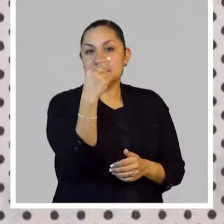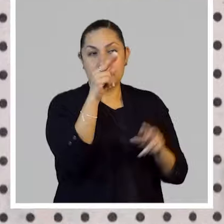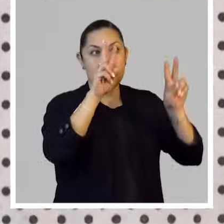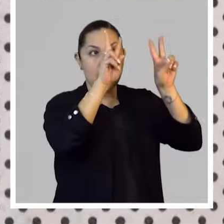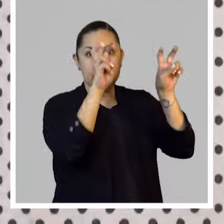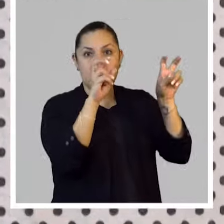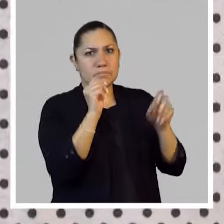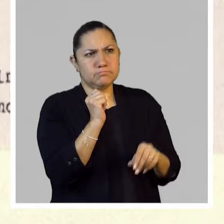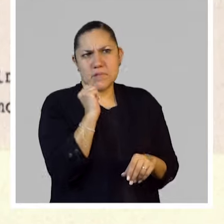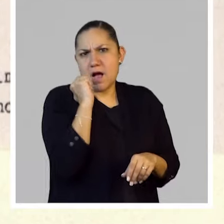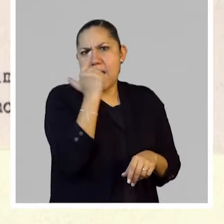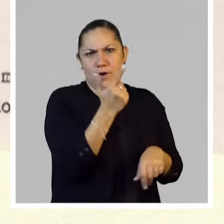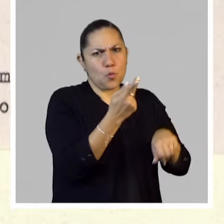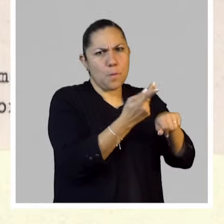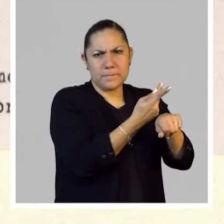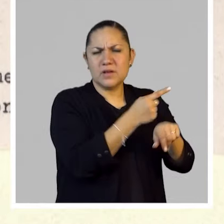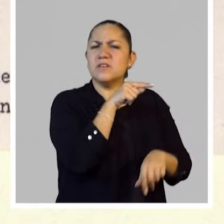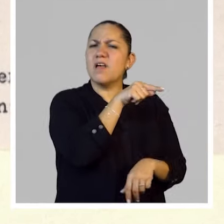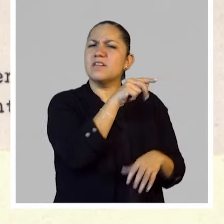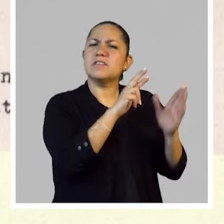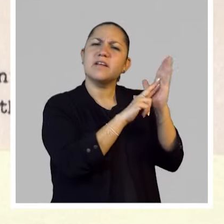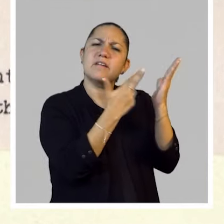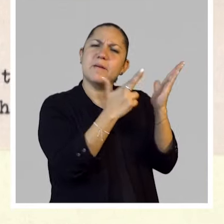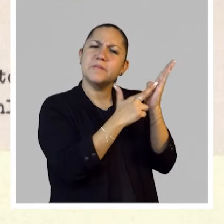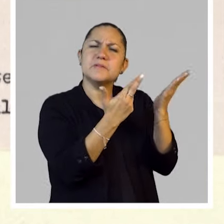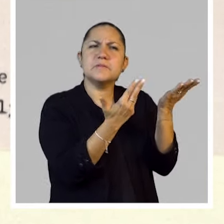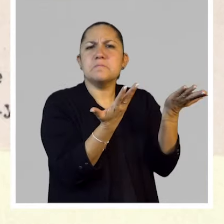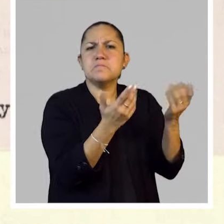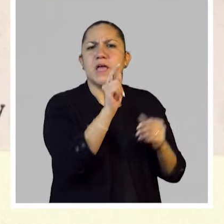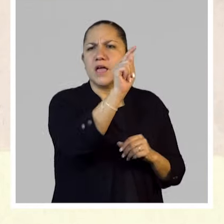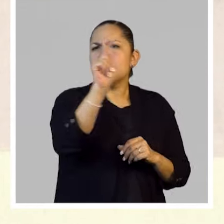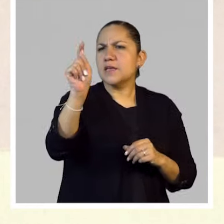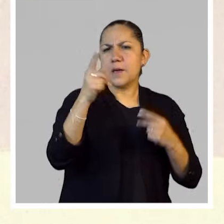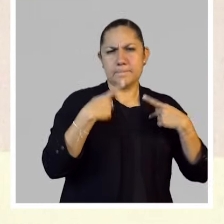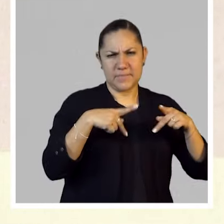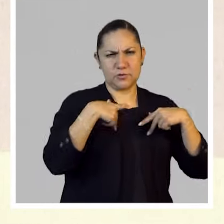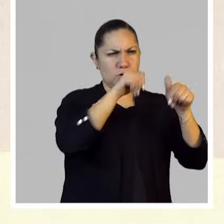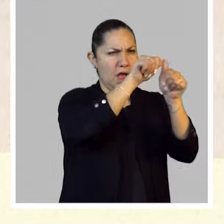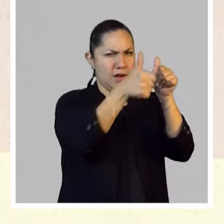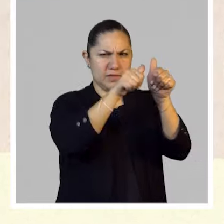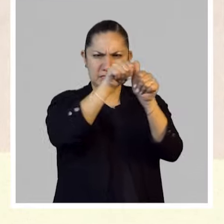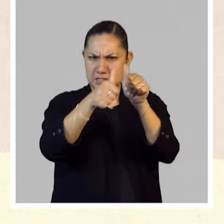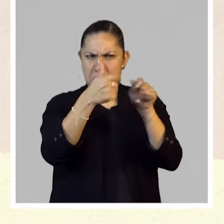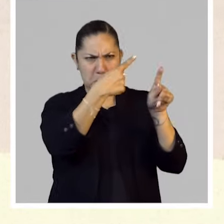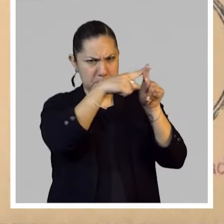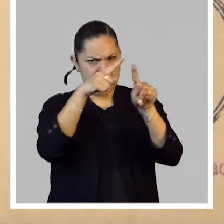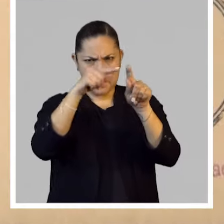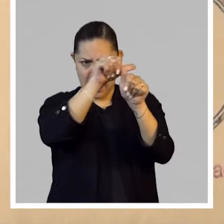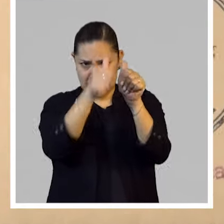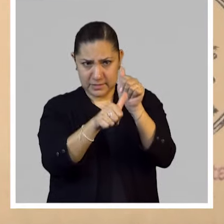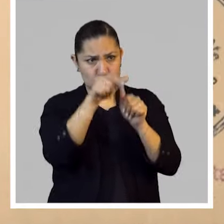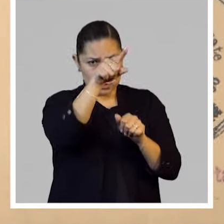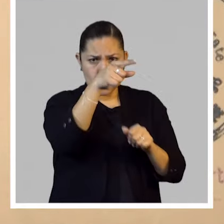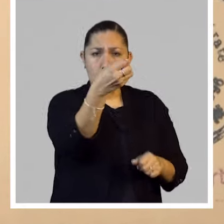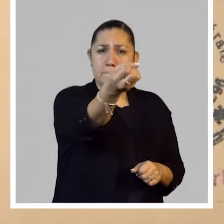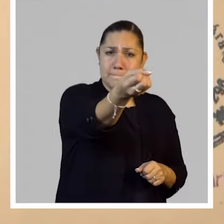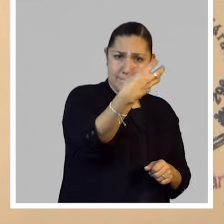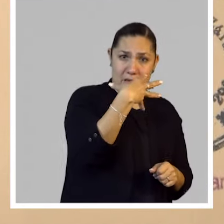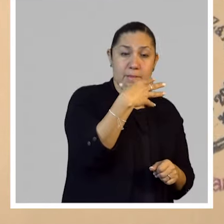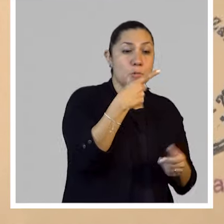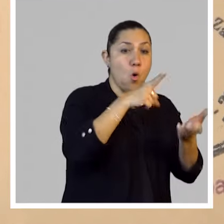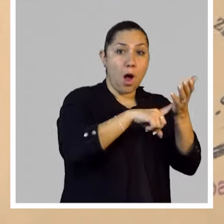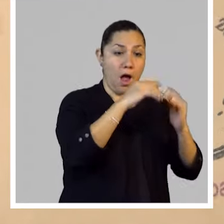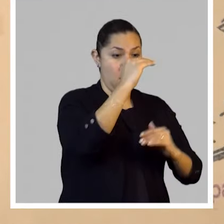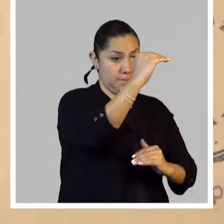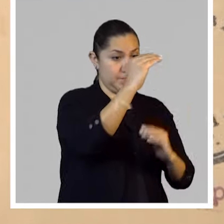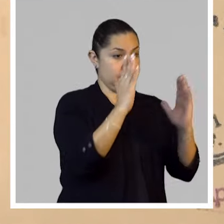Y era una revista en donde llamaban a personas, bueno, a artistas a participar enviando algo que entrara en un sobre. Entonces, al final,